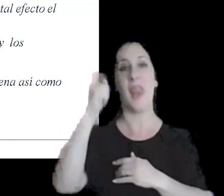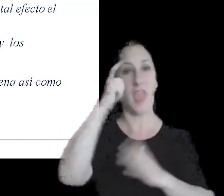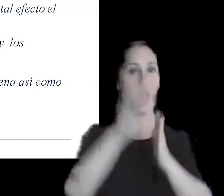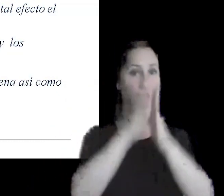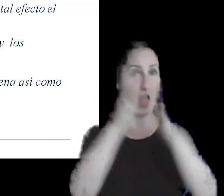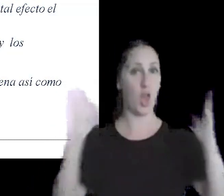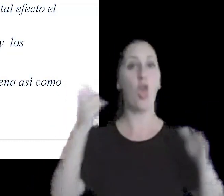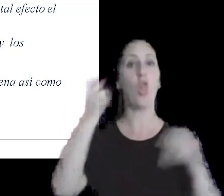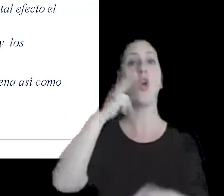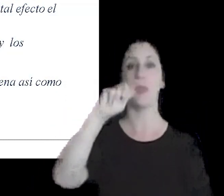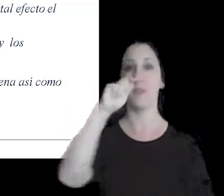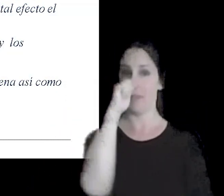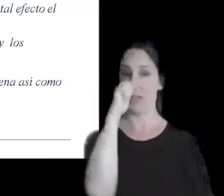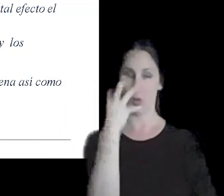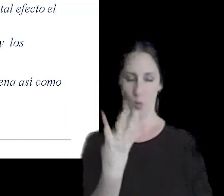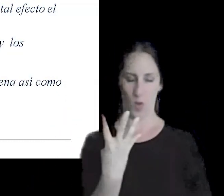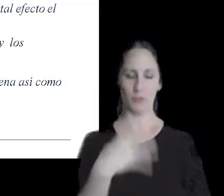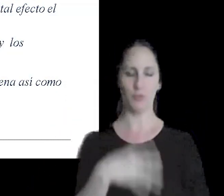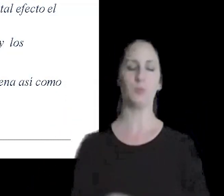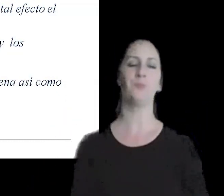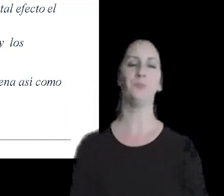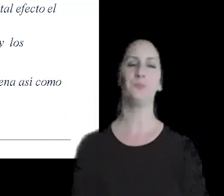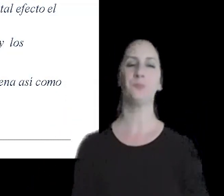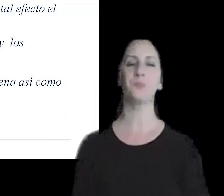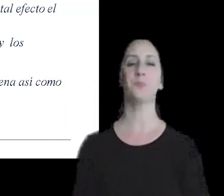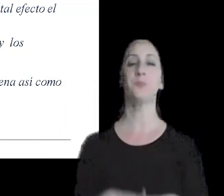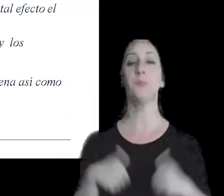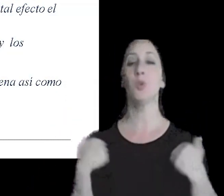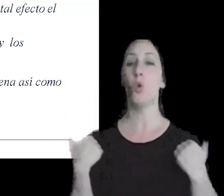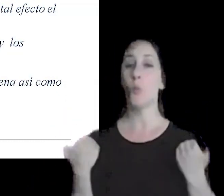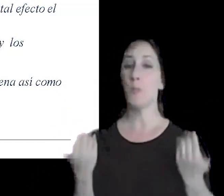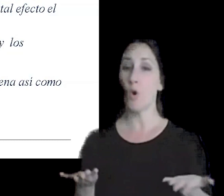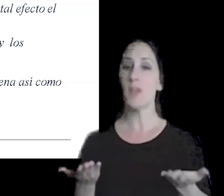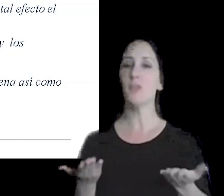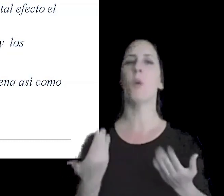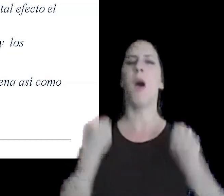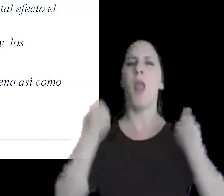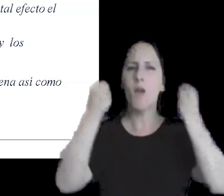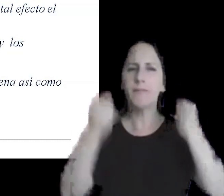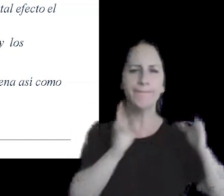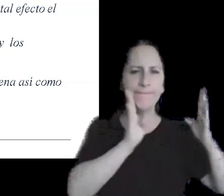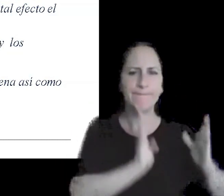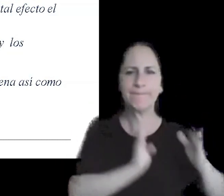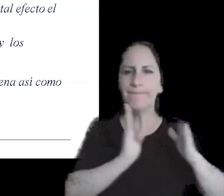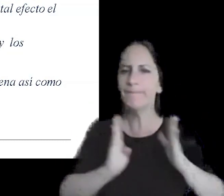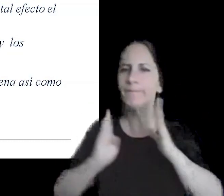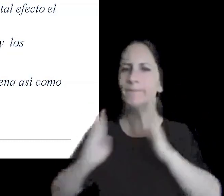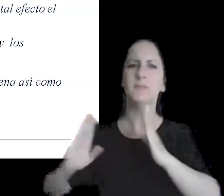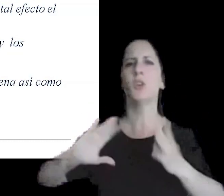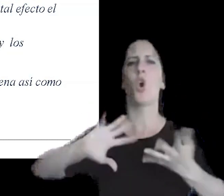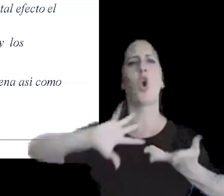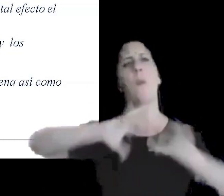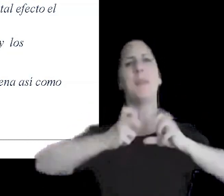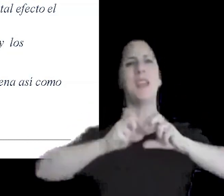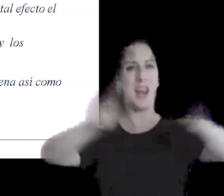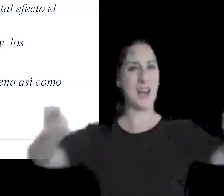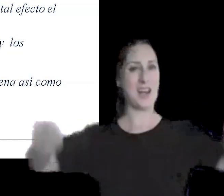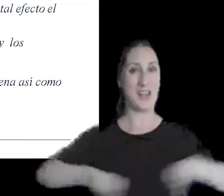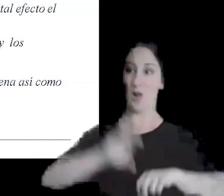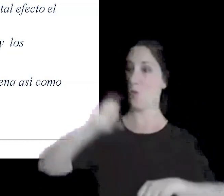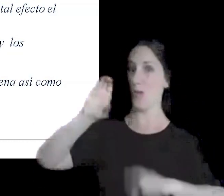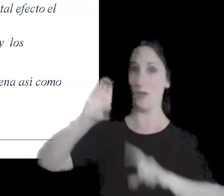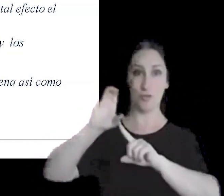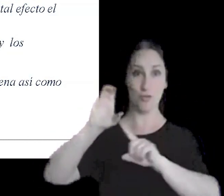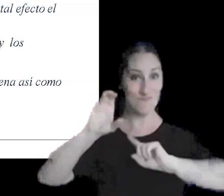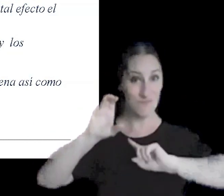2024. Por ello, para poder establecer y no afectar la recaudación se instrumenta